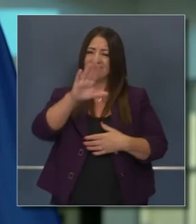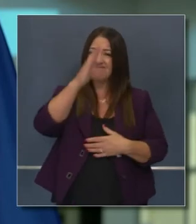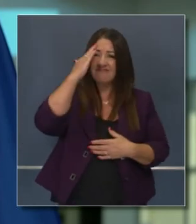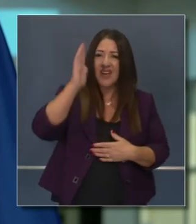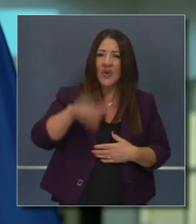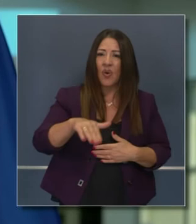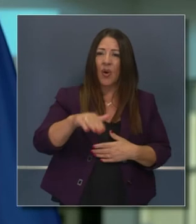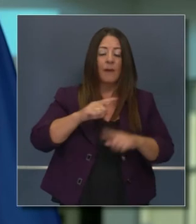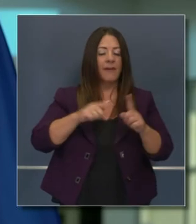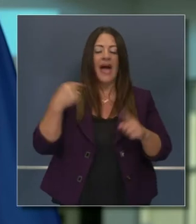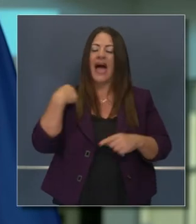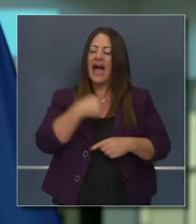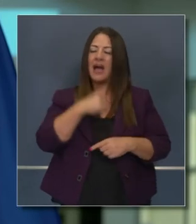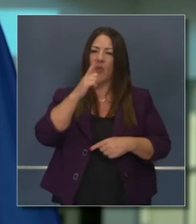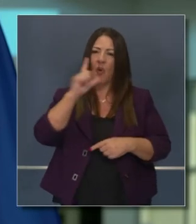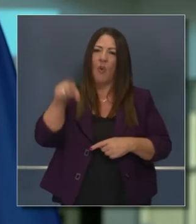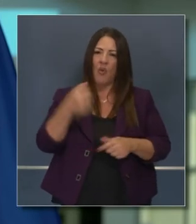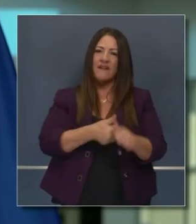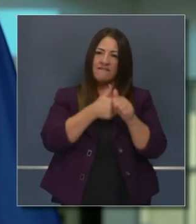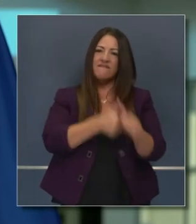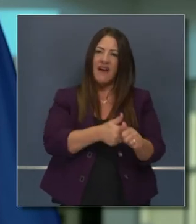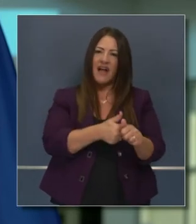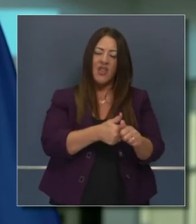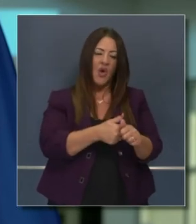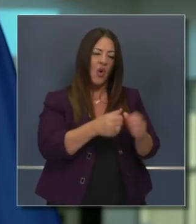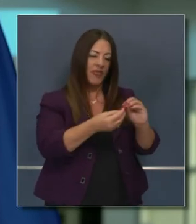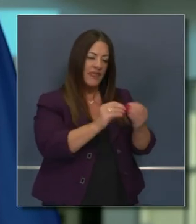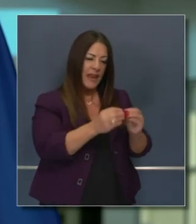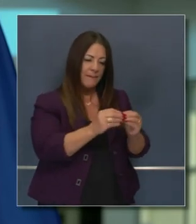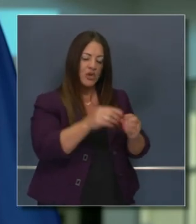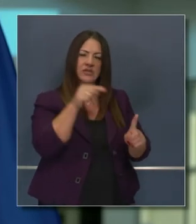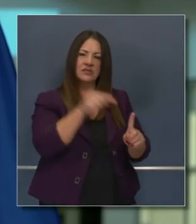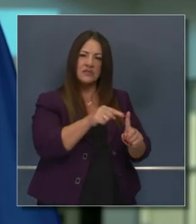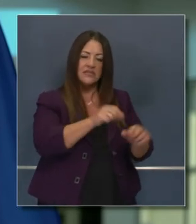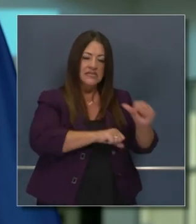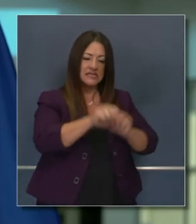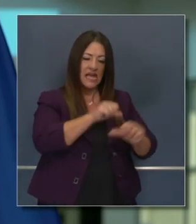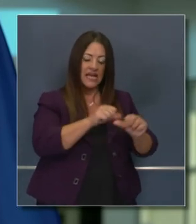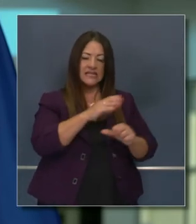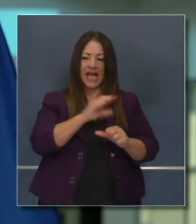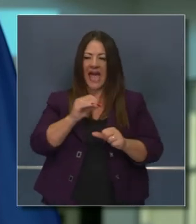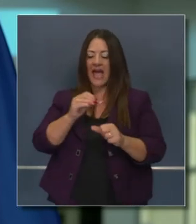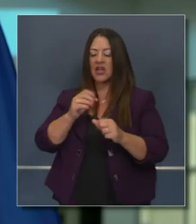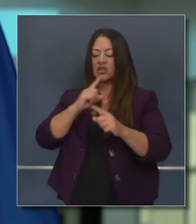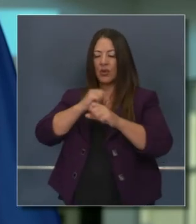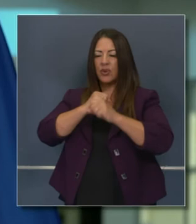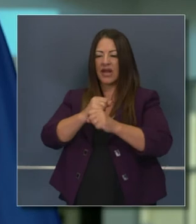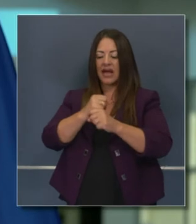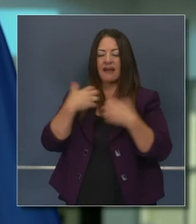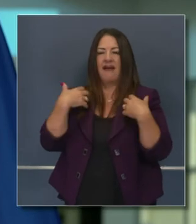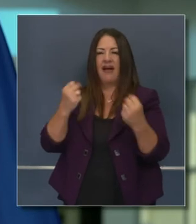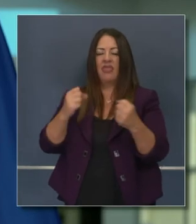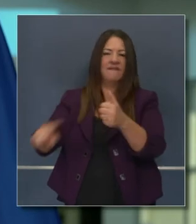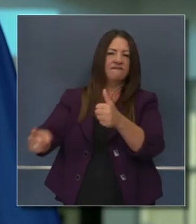Discúlpeme, pero como Estado, tenemos que ser guiados por los datos y la ciencia y por la salud del público.